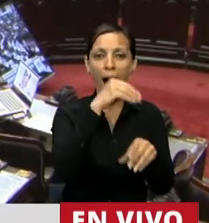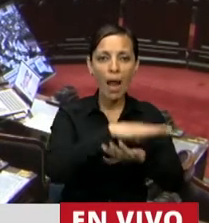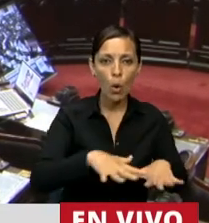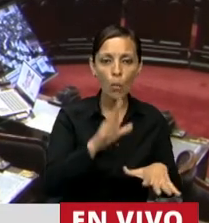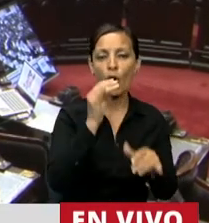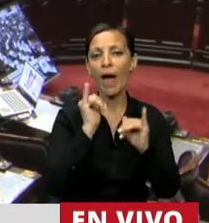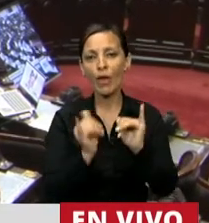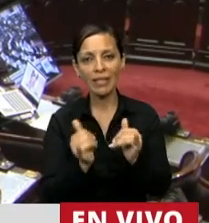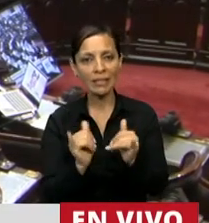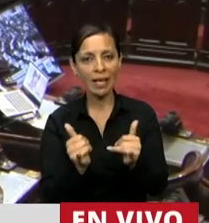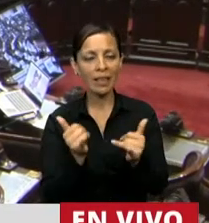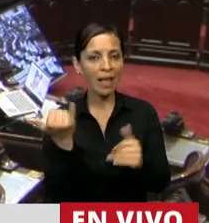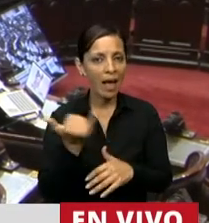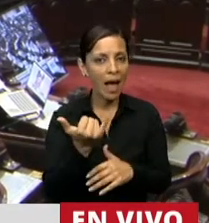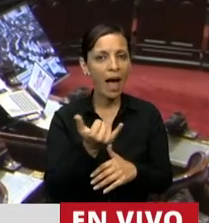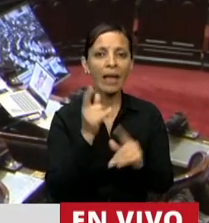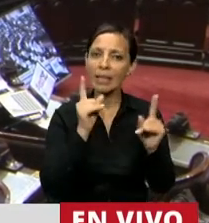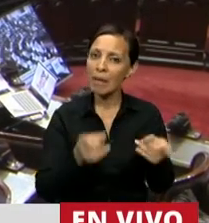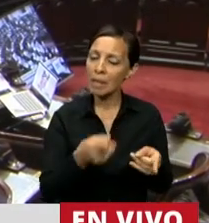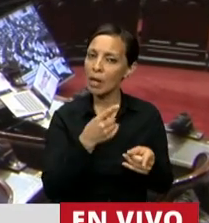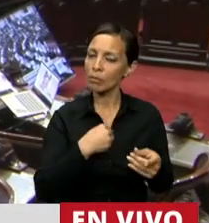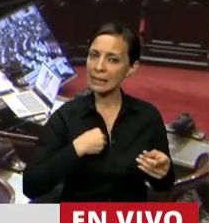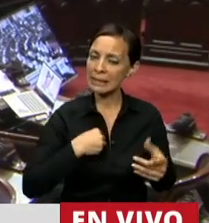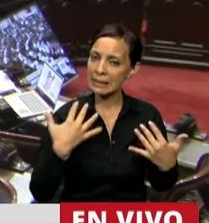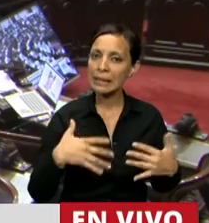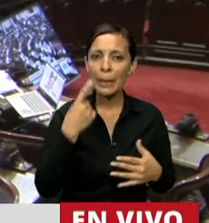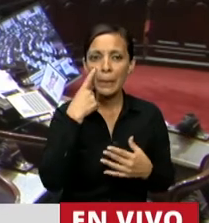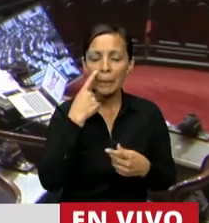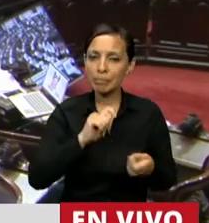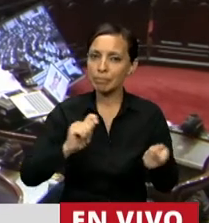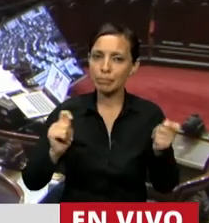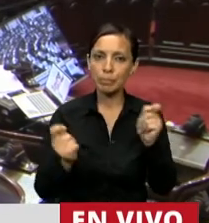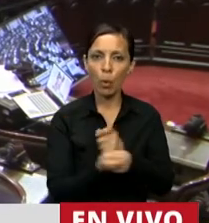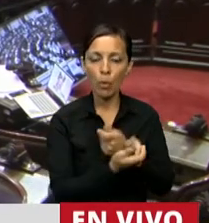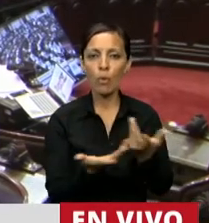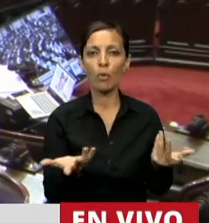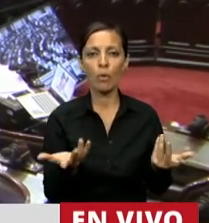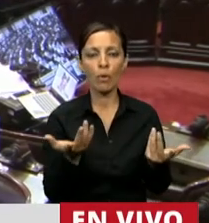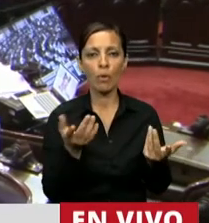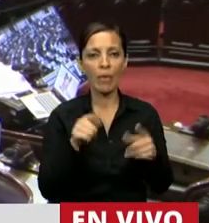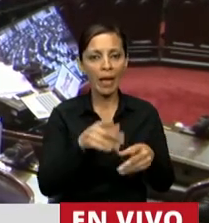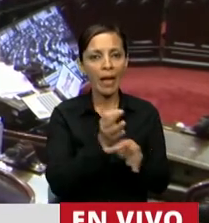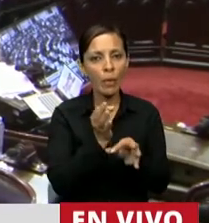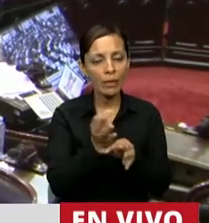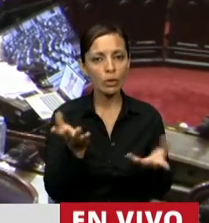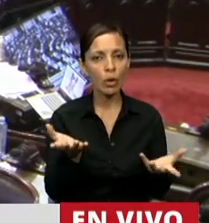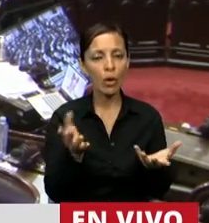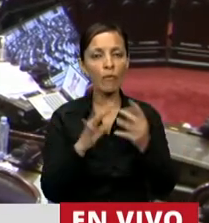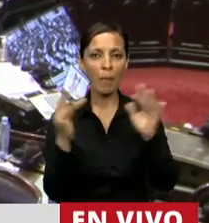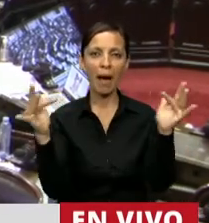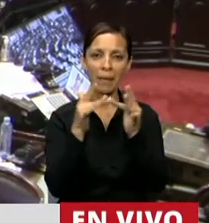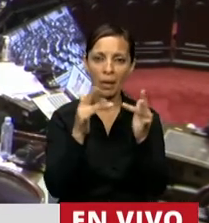adolescente que también ha tenido que vivir unos nuevos cambios y transformaciones de la educación a través de la